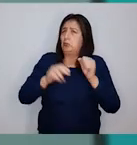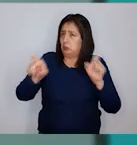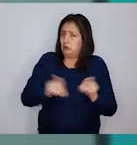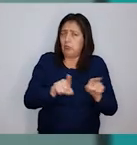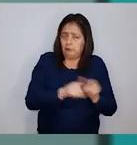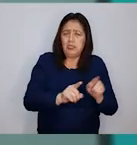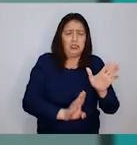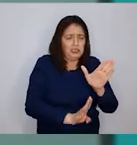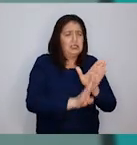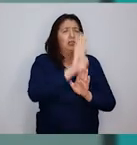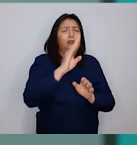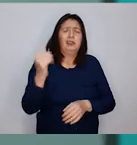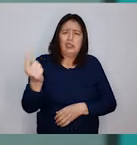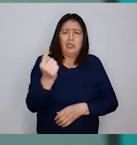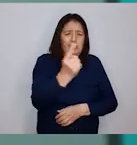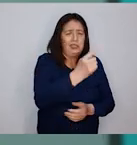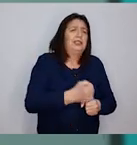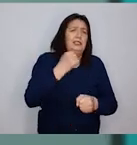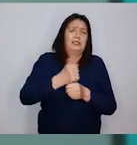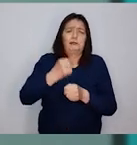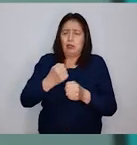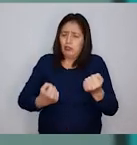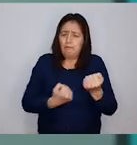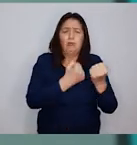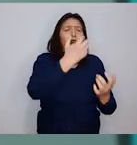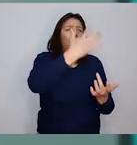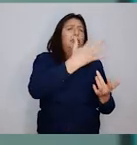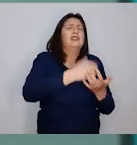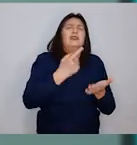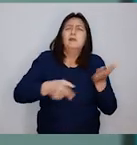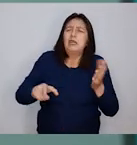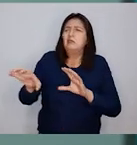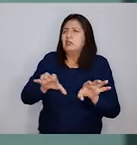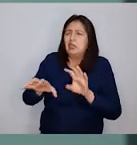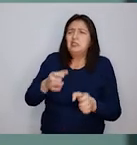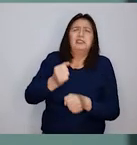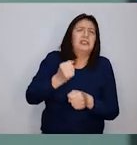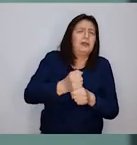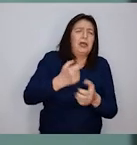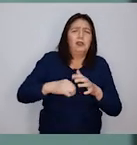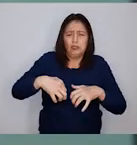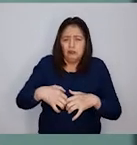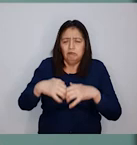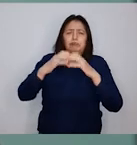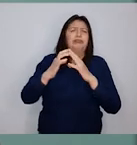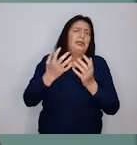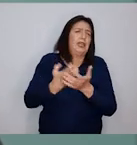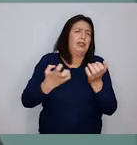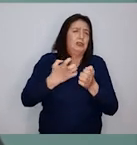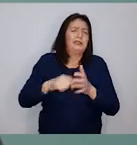el desarrollo de cada una de las actividades de soporte técnico para las actividades de reactivación económica